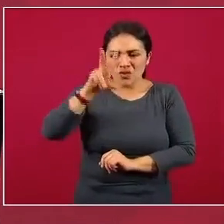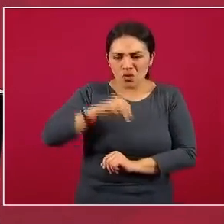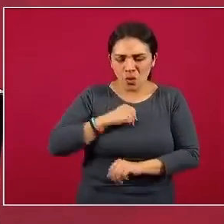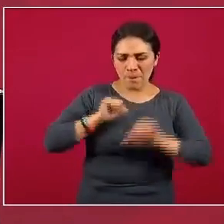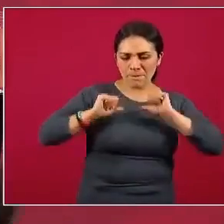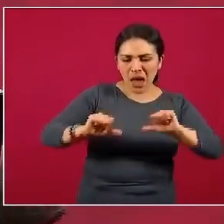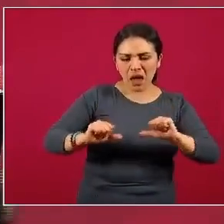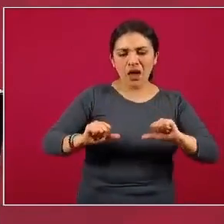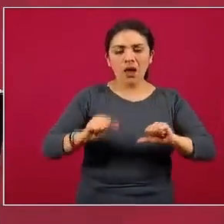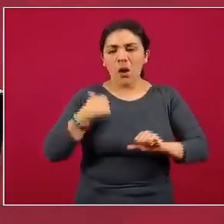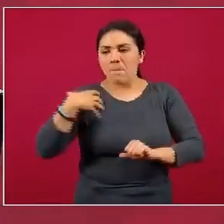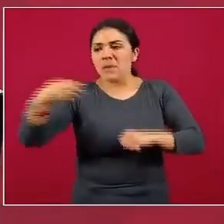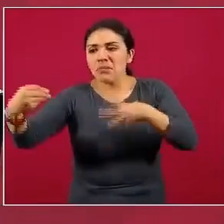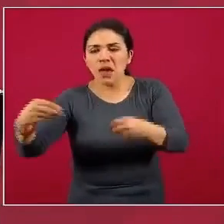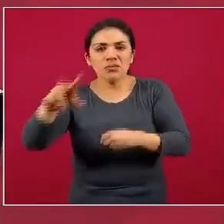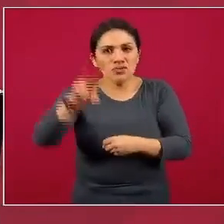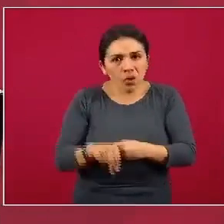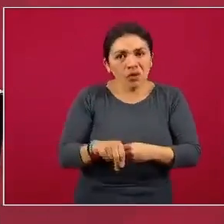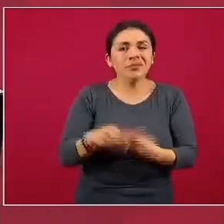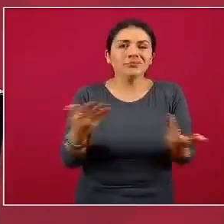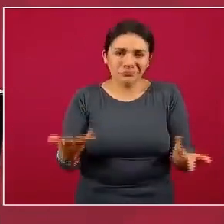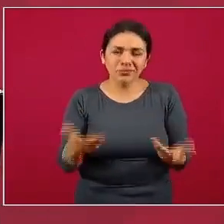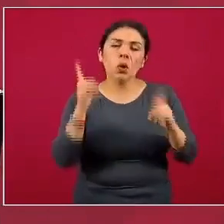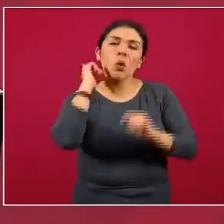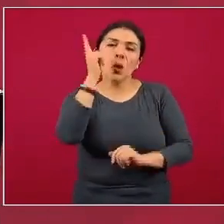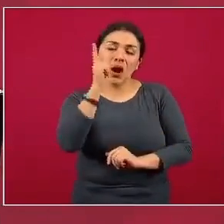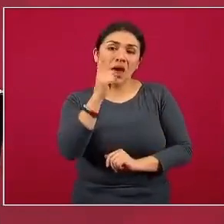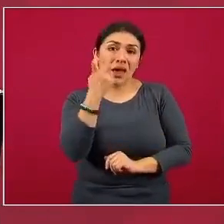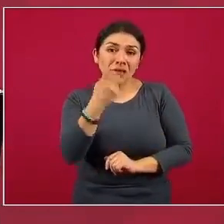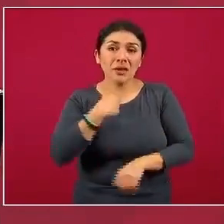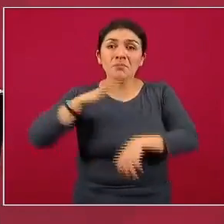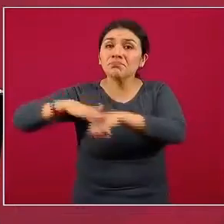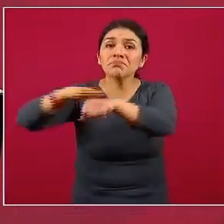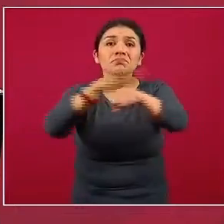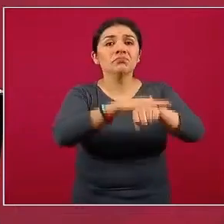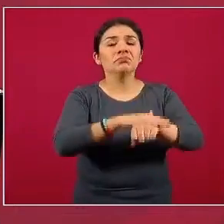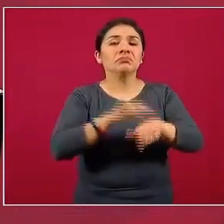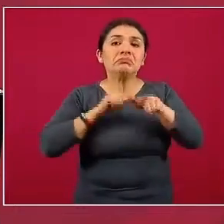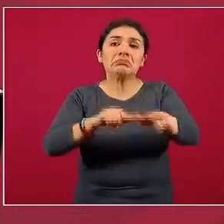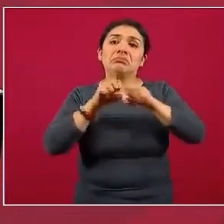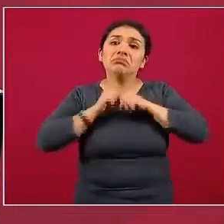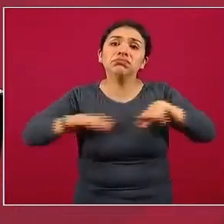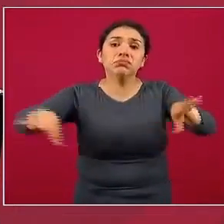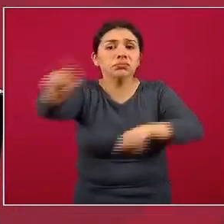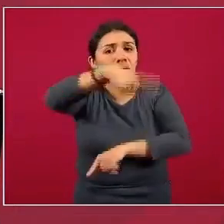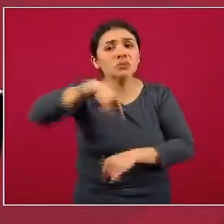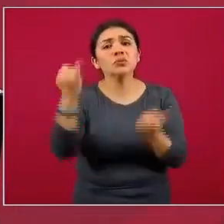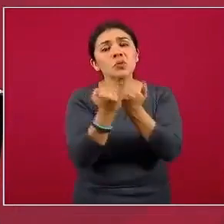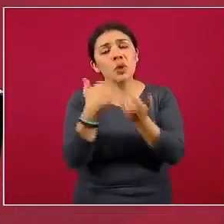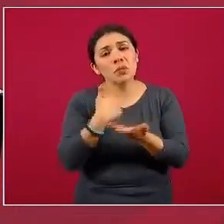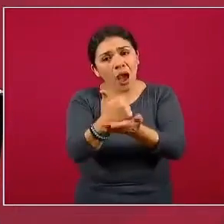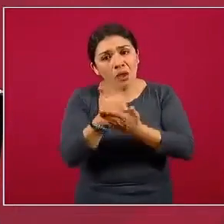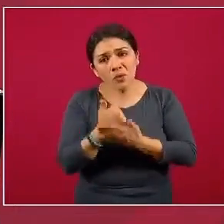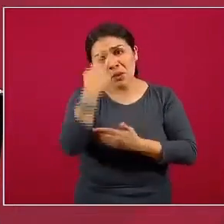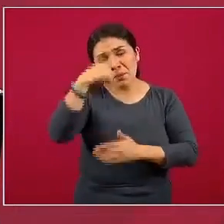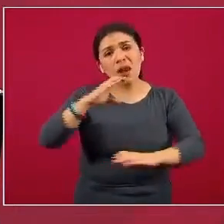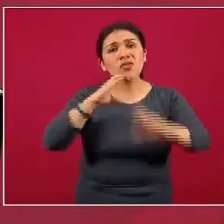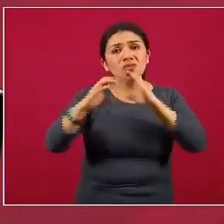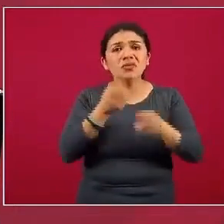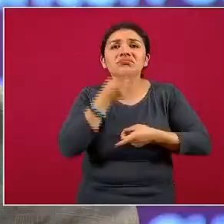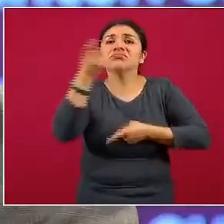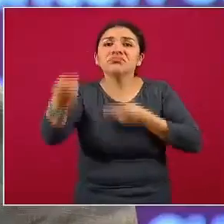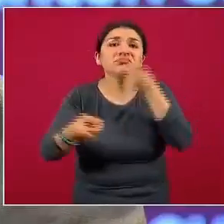contagiado y evitar contagiar a los demás. Ojalá que este mensaje permee, ojalá que nos ayuden ustedes, comunicadoras y